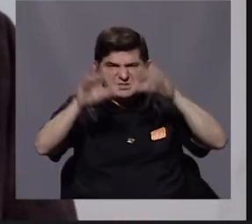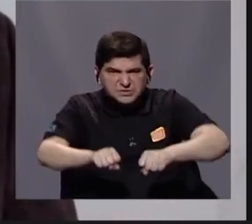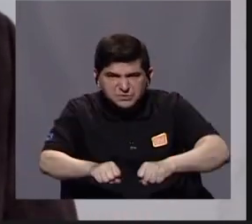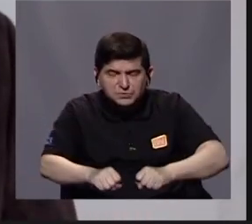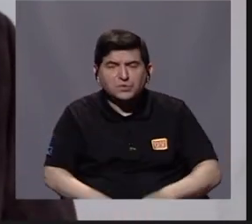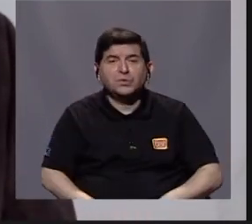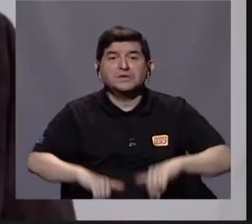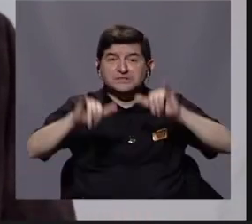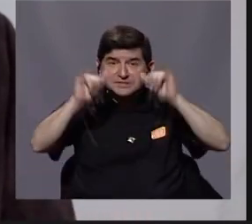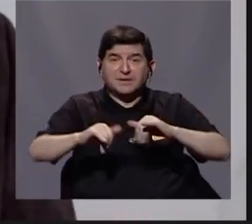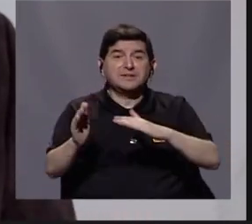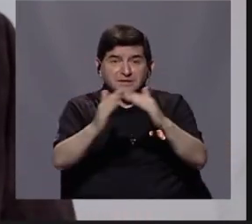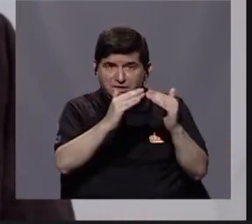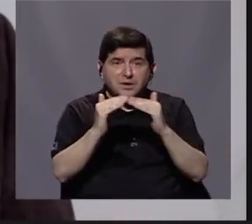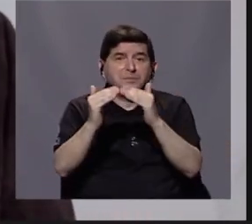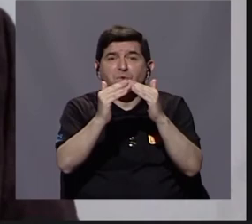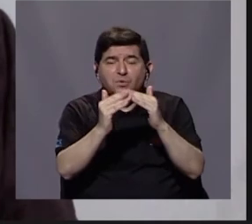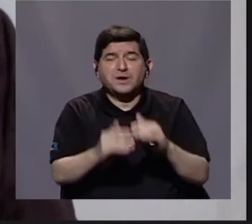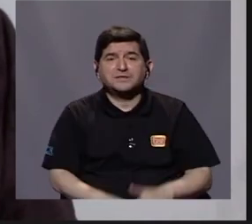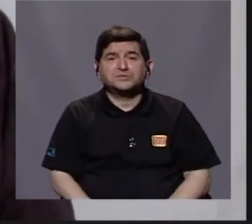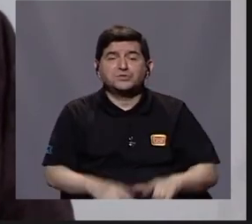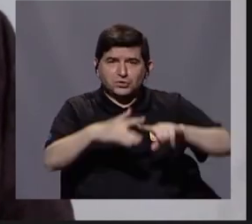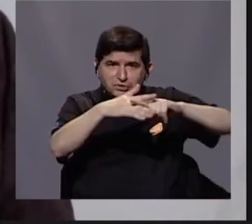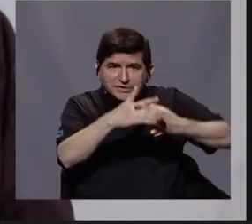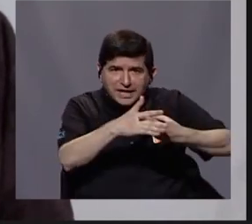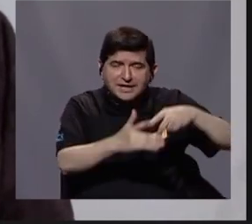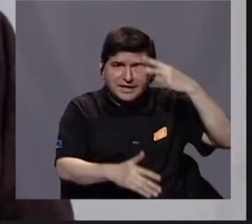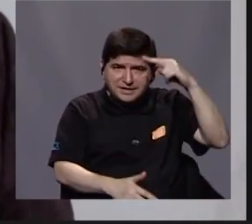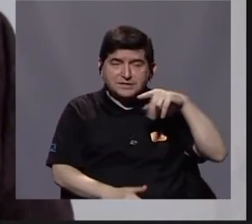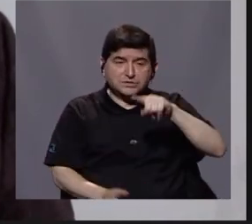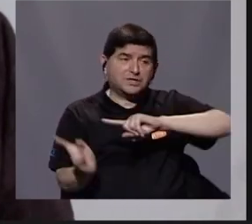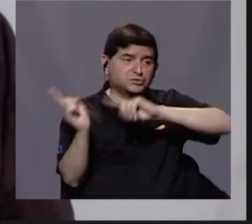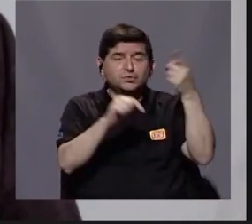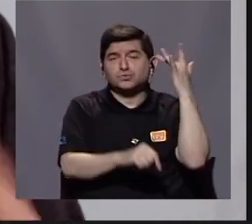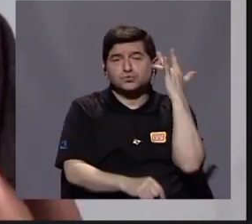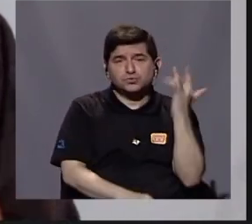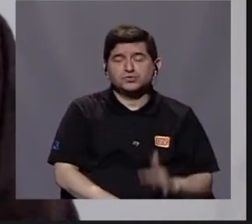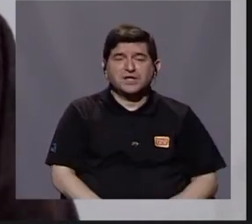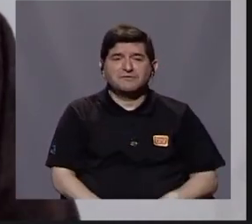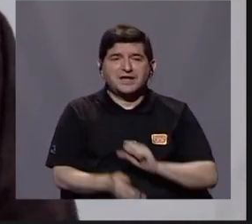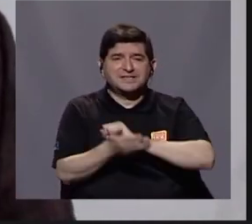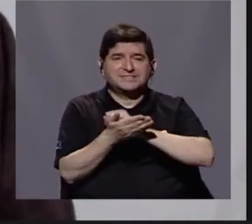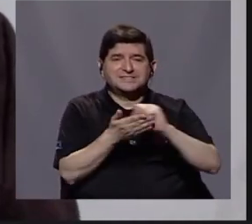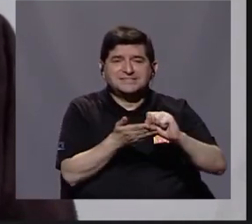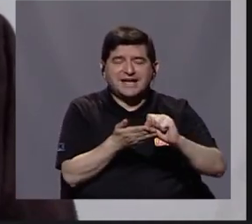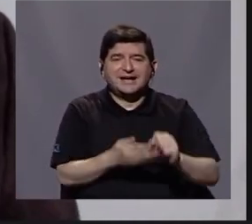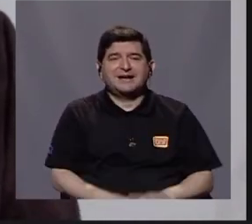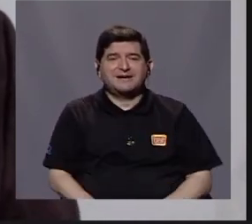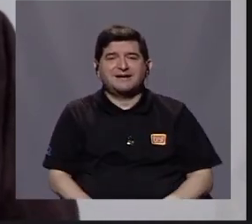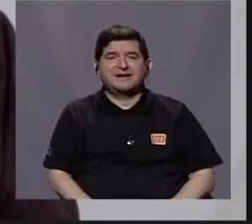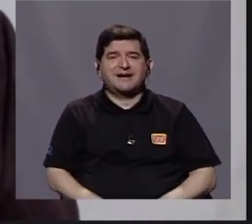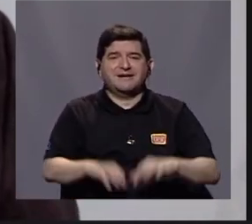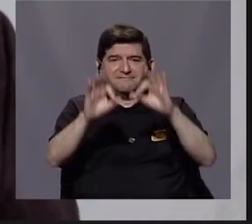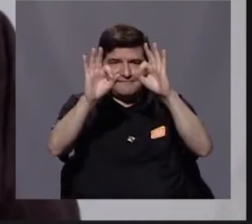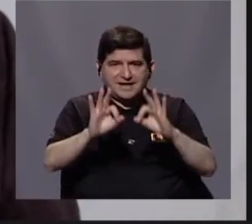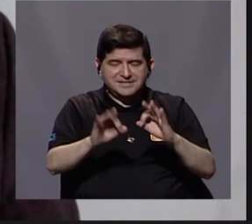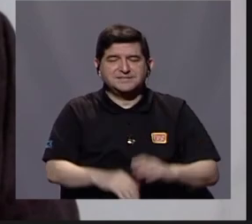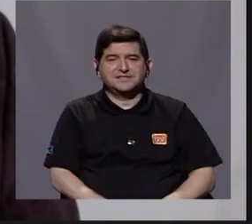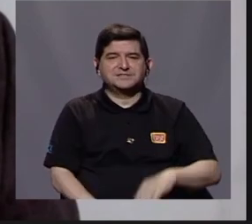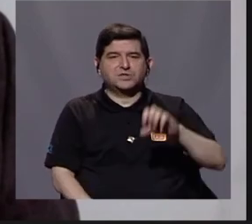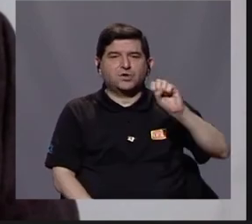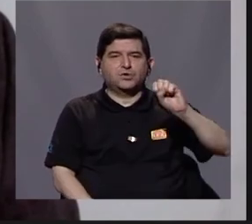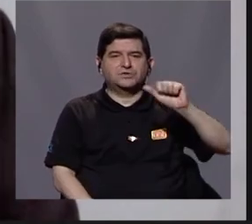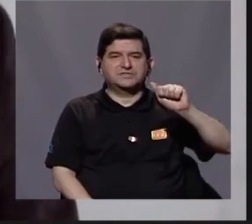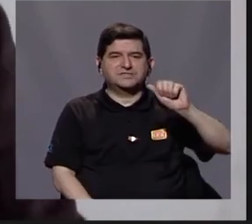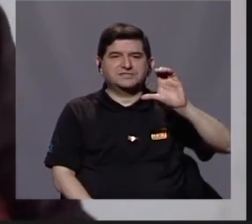núcleos poblacionales de origen mexicano. De hecho, si tú viajas a California, vas a San Francisco y a Sacramento, que Sacramento es